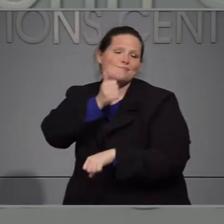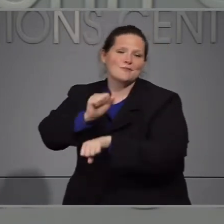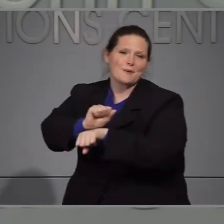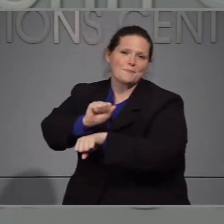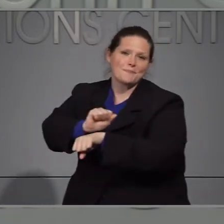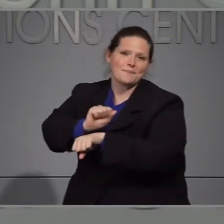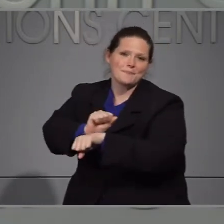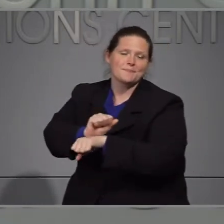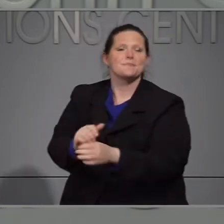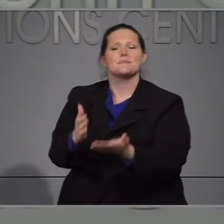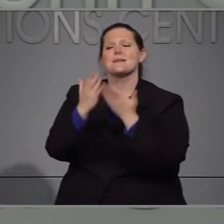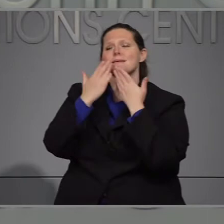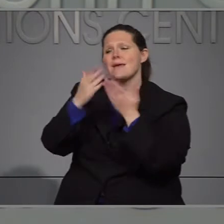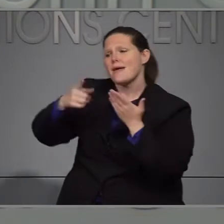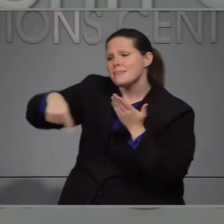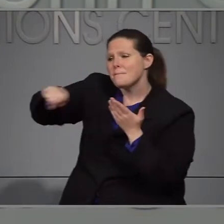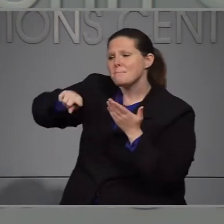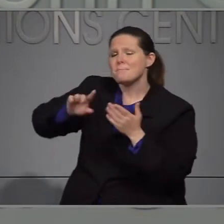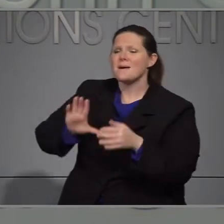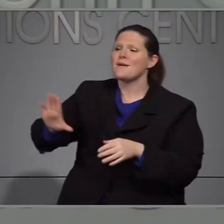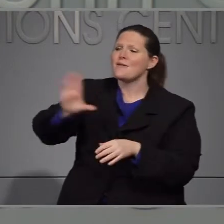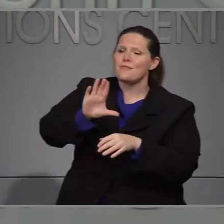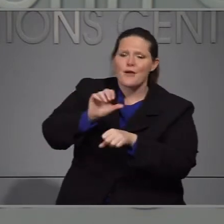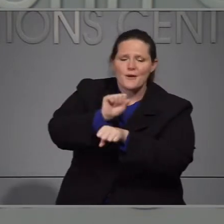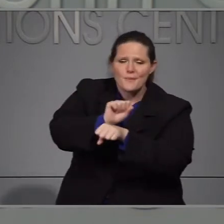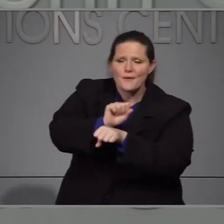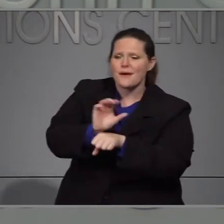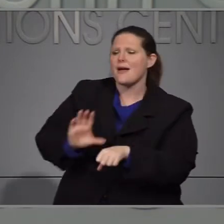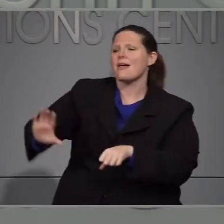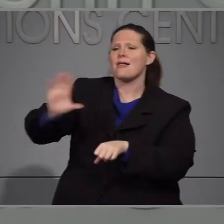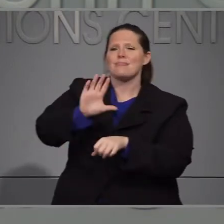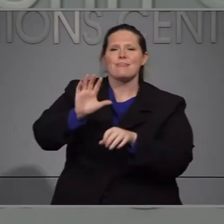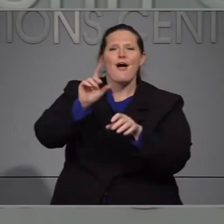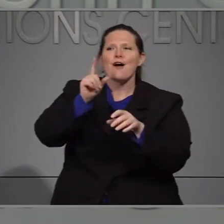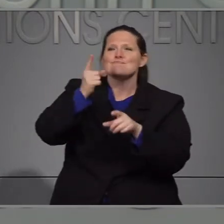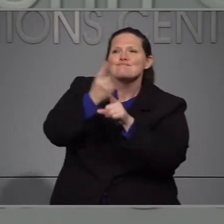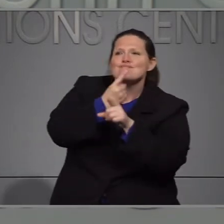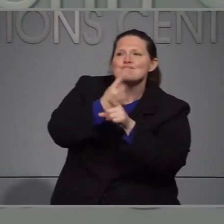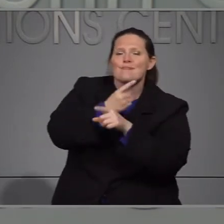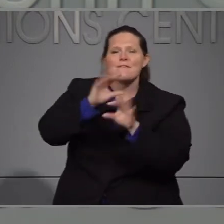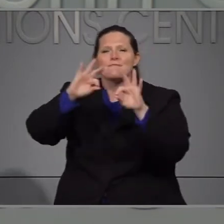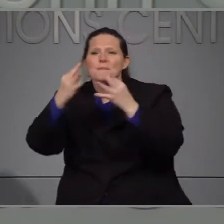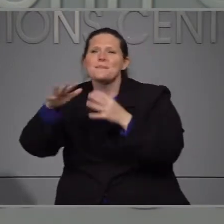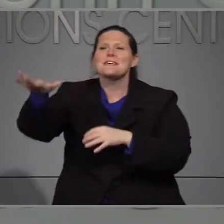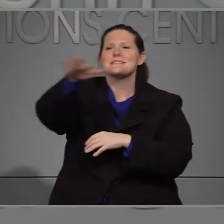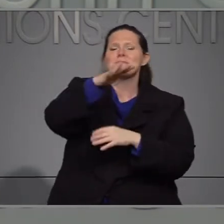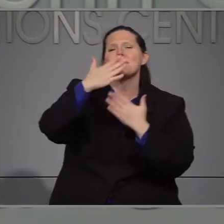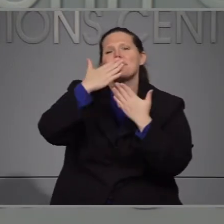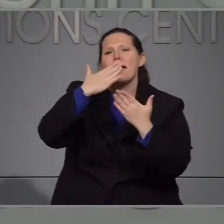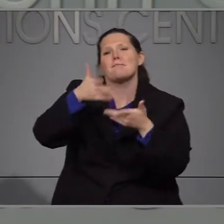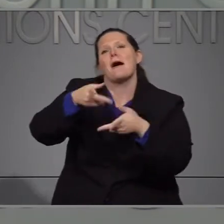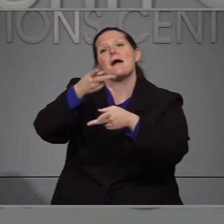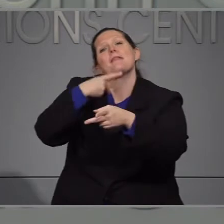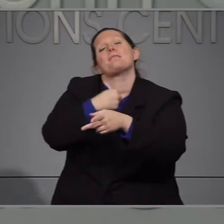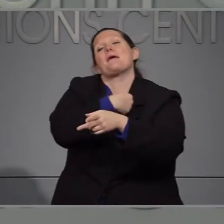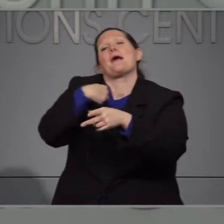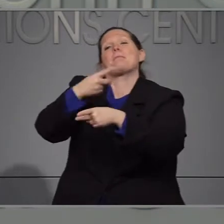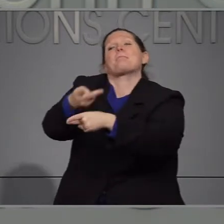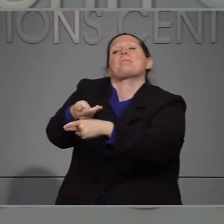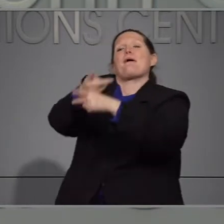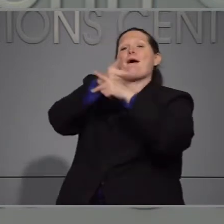Nacional regresarán a sus trabajos de ciudadanos gracias a ellos sus familias y a los empleadores por